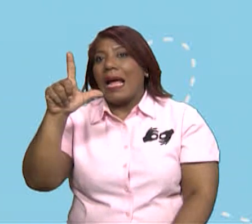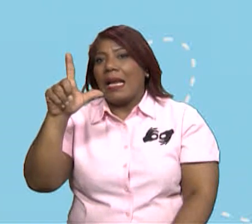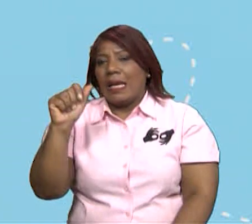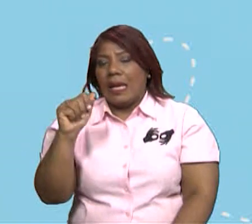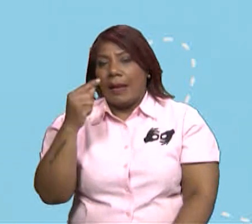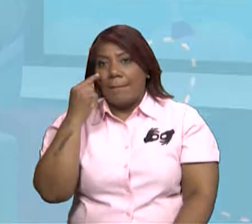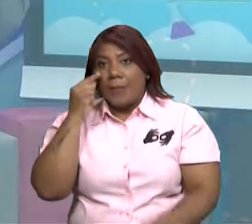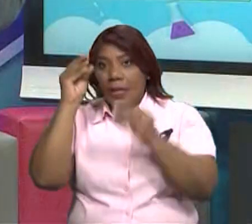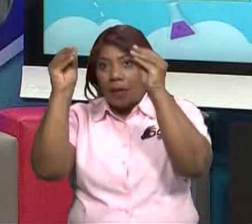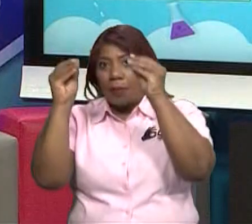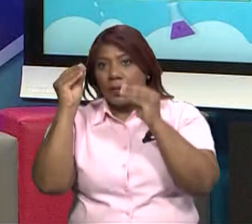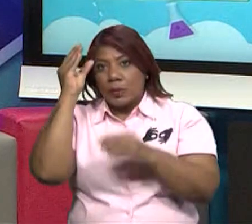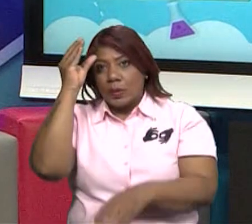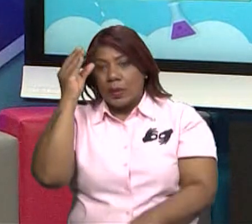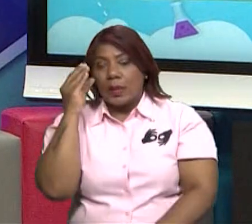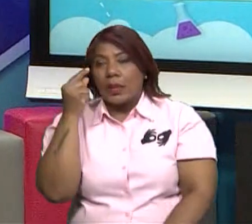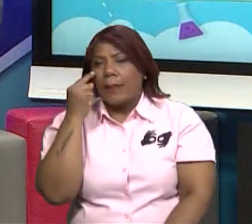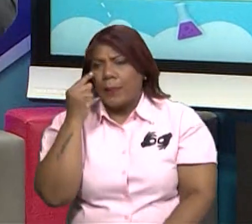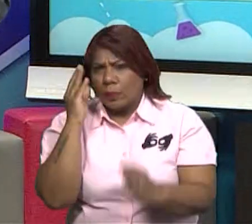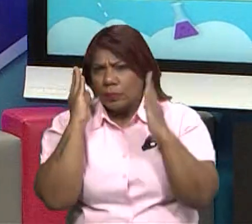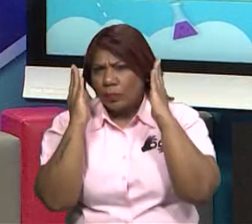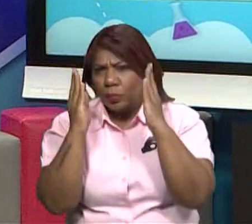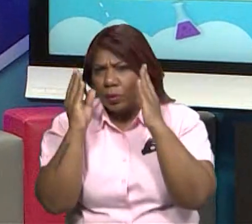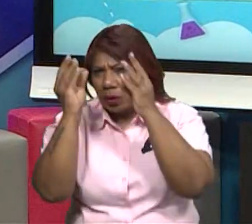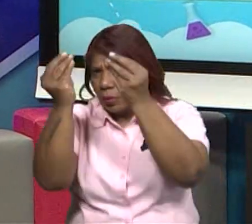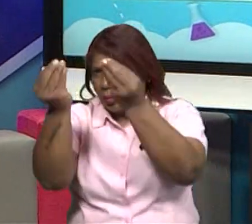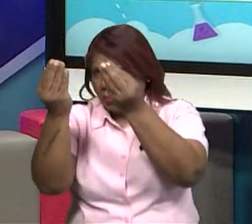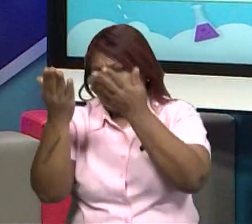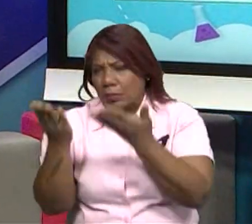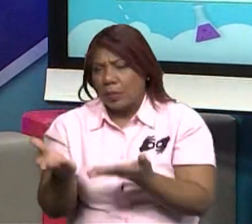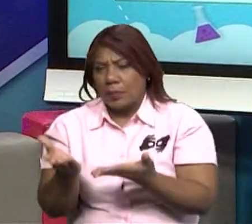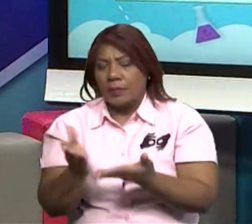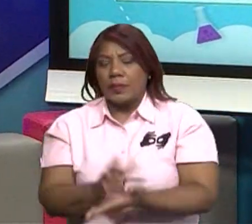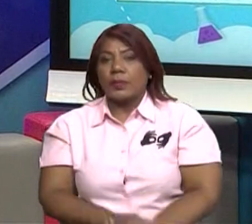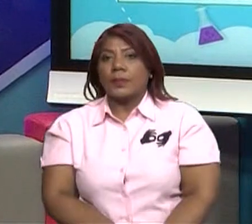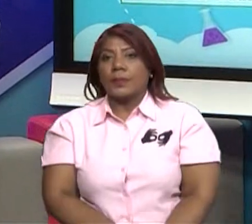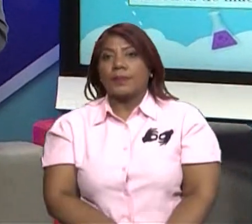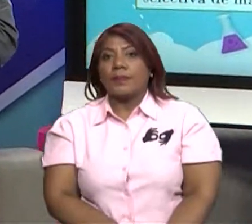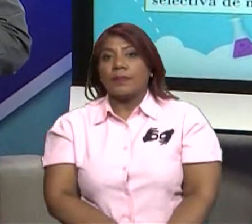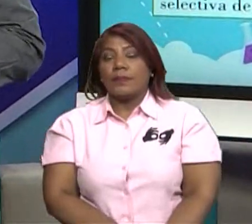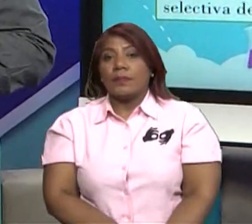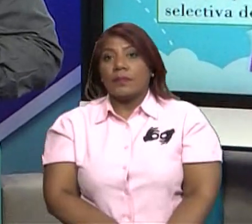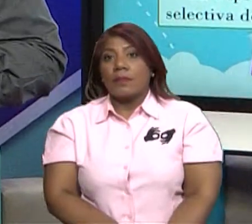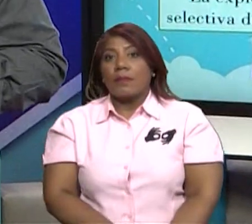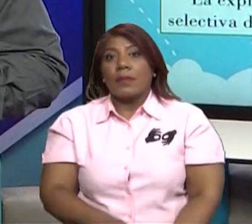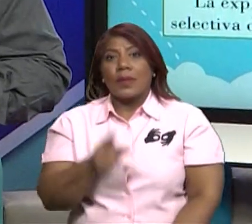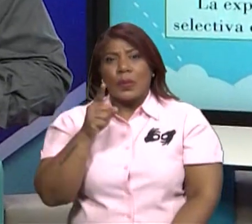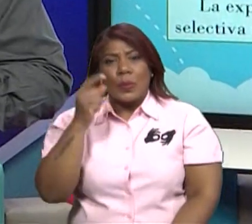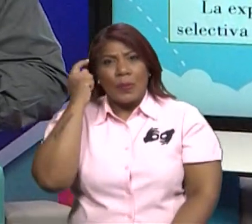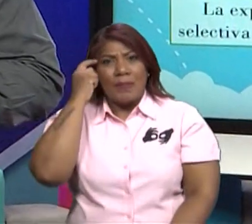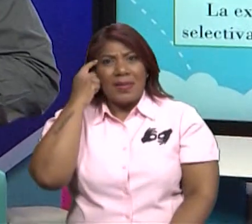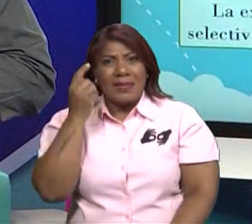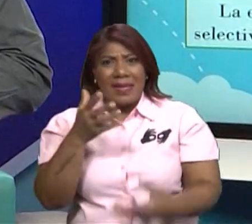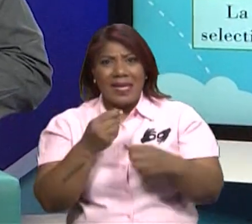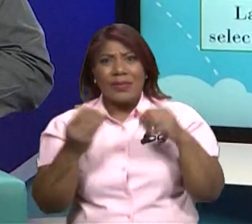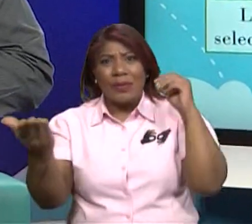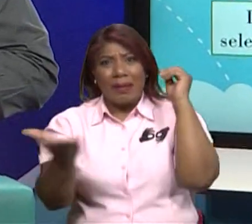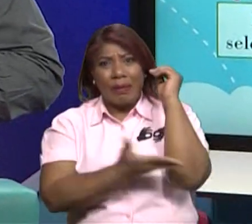me enfoque acá. Mírame acá, mírame acá. ¿Ok? ¿Tú crees que talar árboles es bueno?